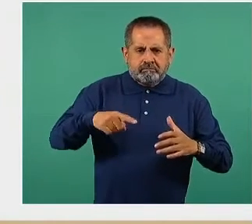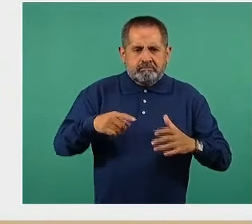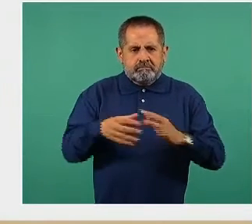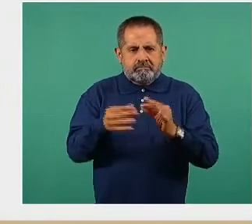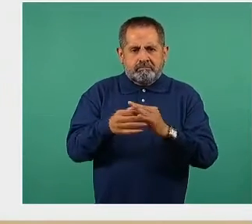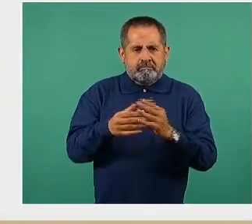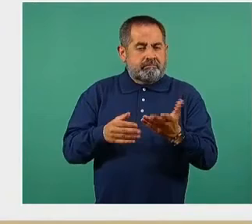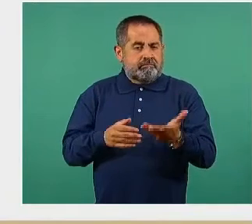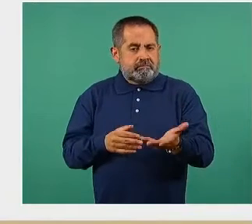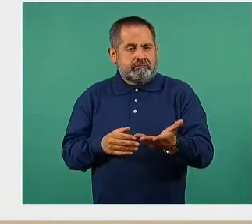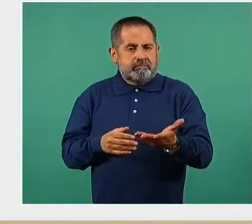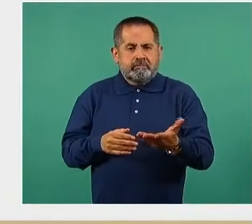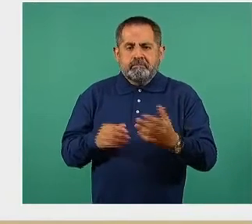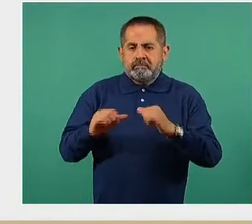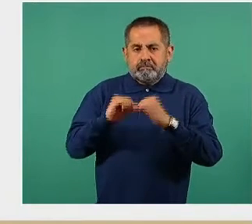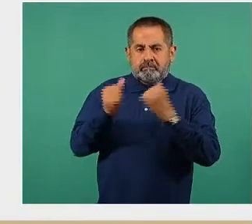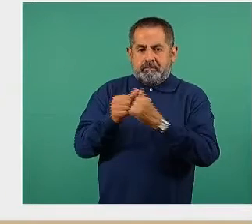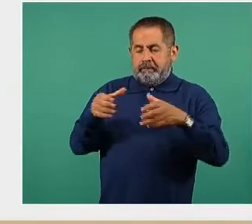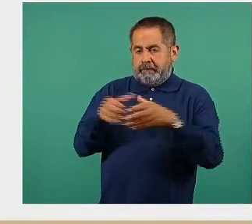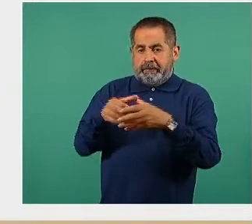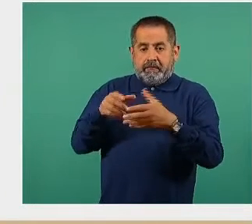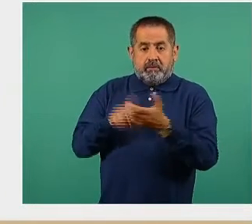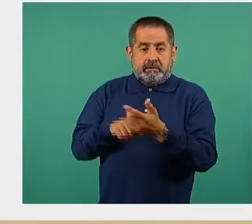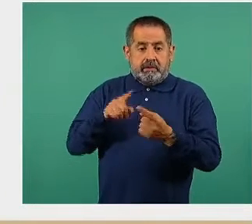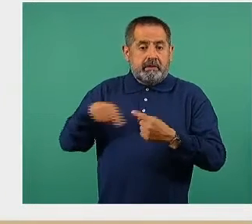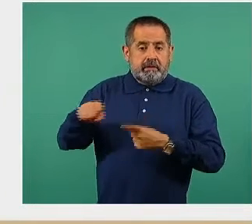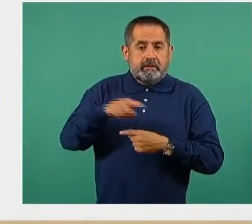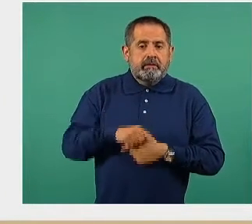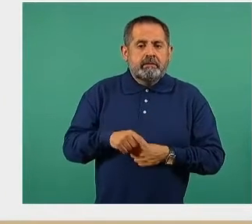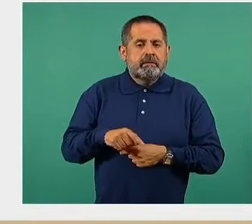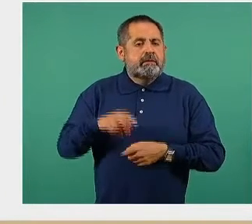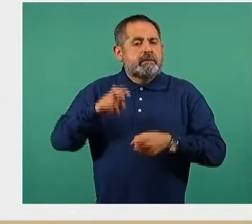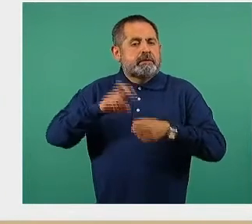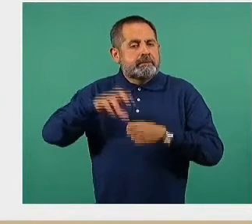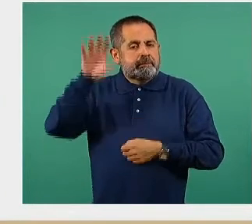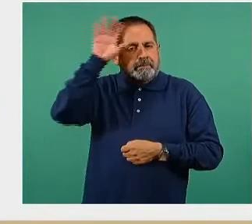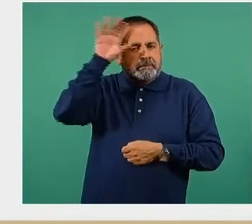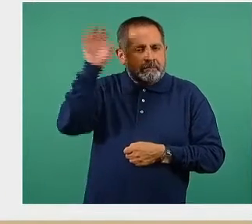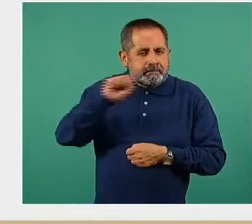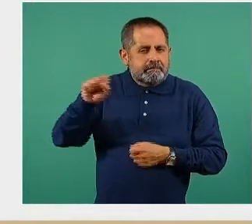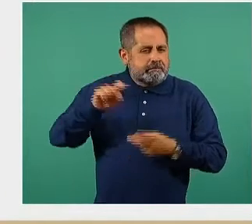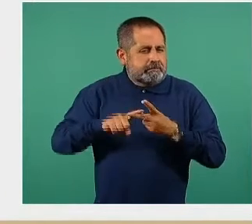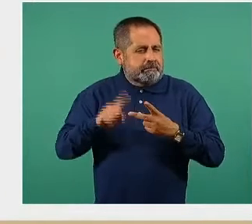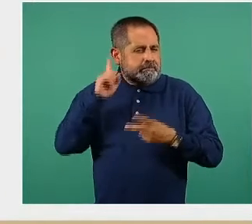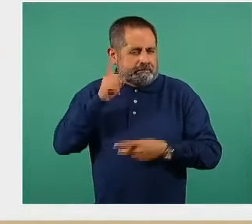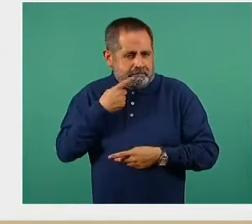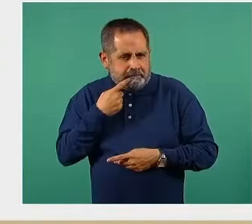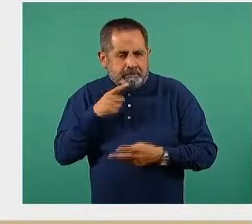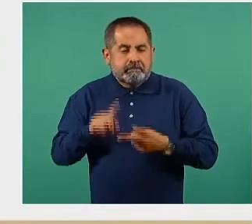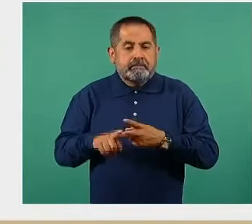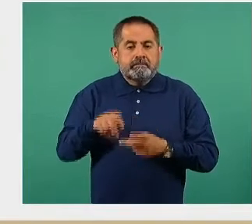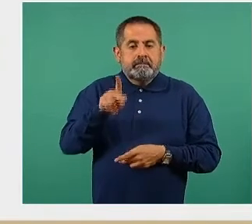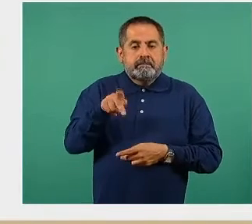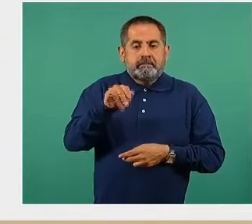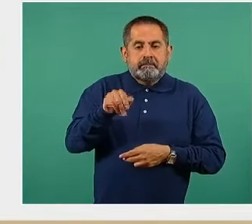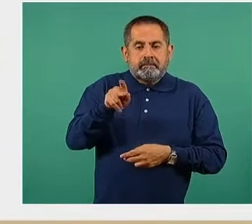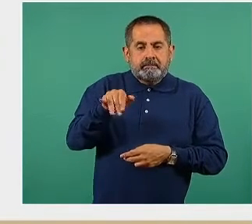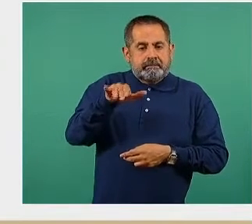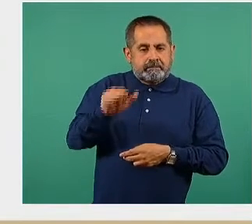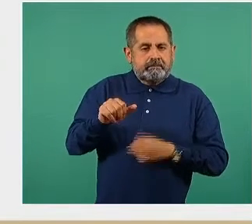discapacidad, la Asociación Educativa Cultural y Recreativa para Sordos en Morelos, Kibitka, que también es otra sociedad,